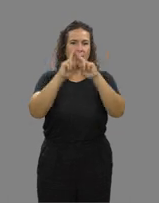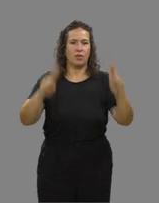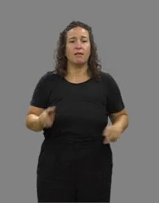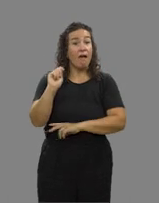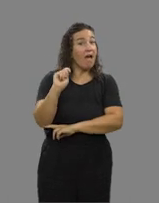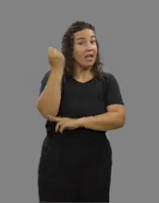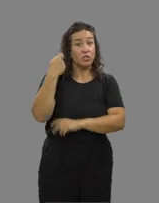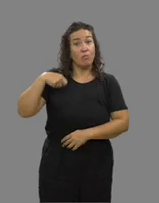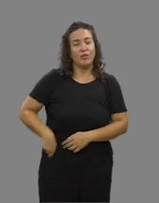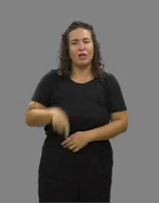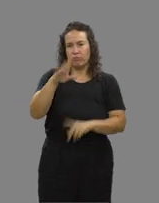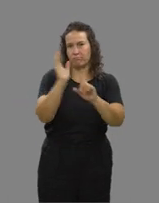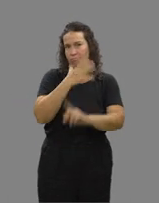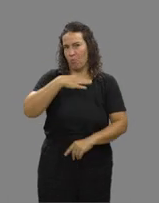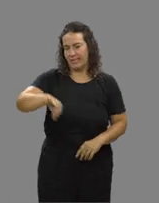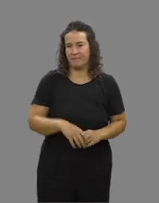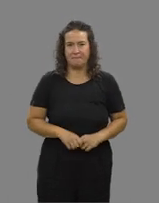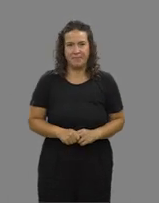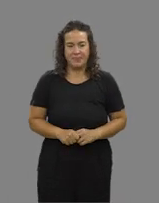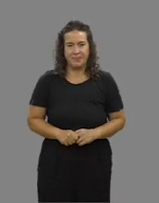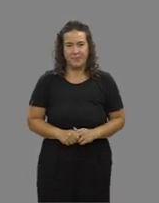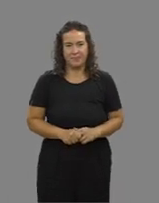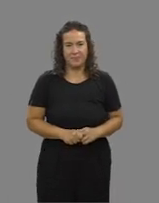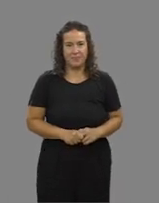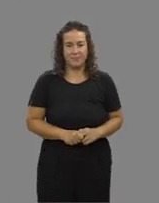¡El éxito profesional está a alcance! ¡Gracias!